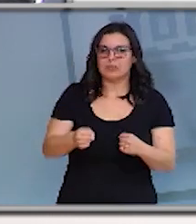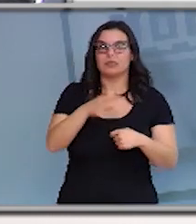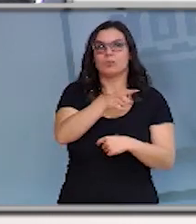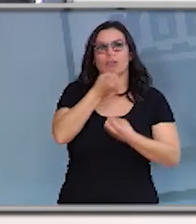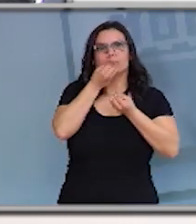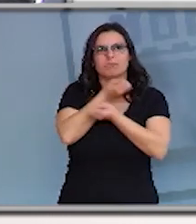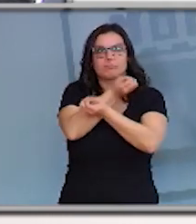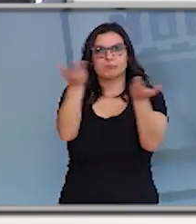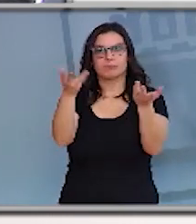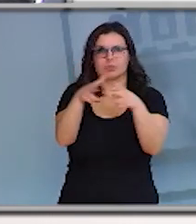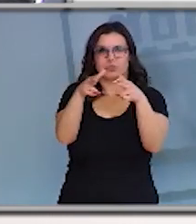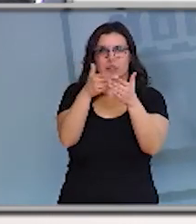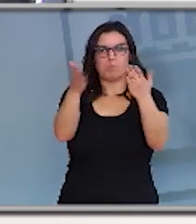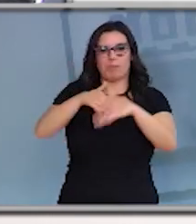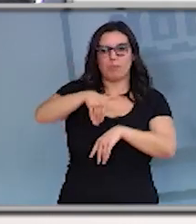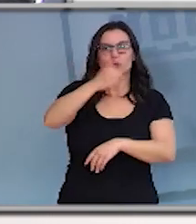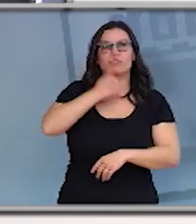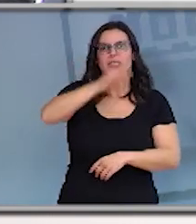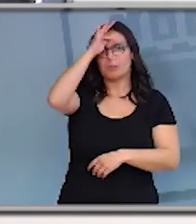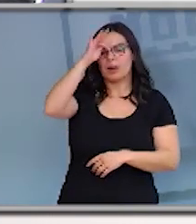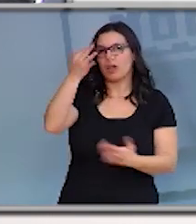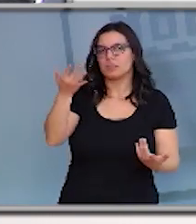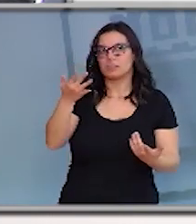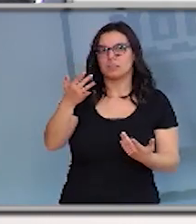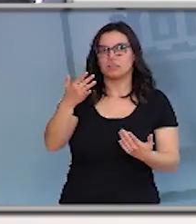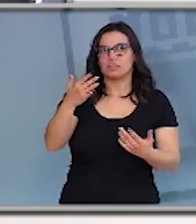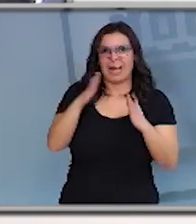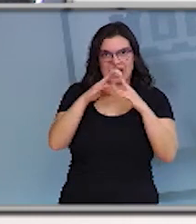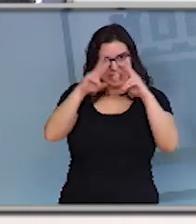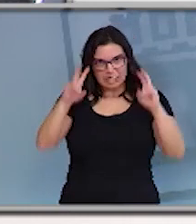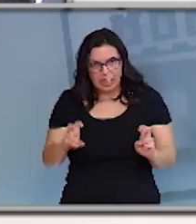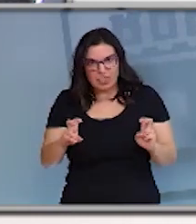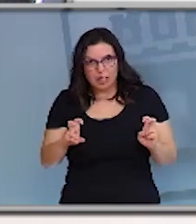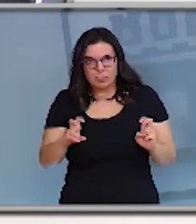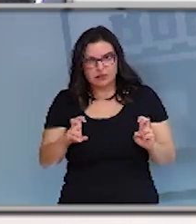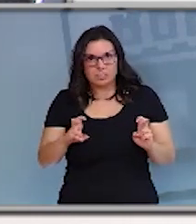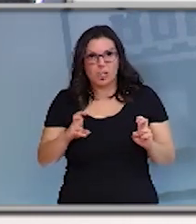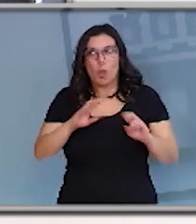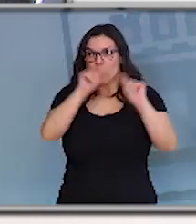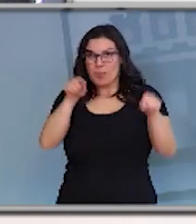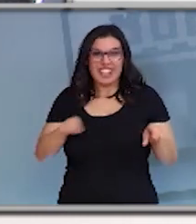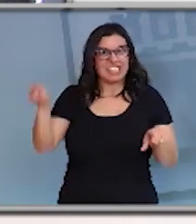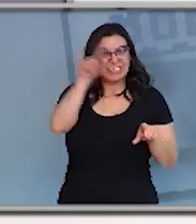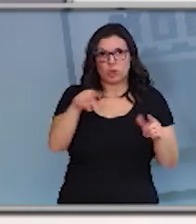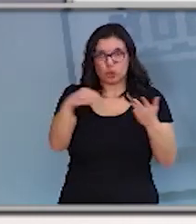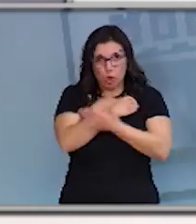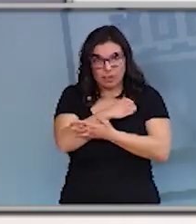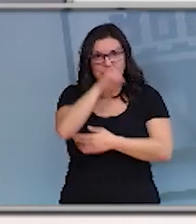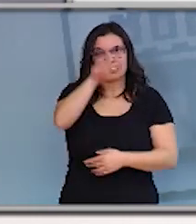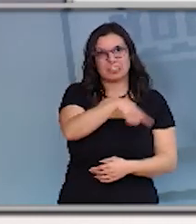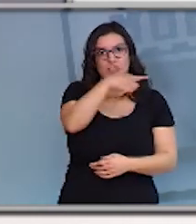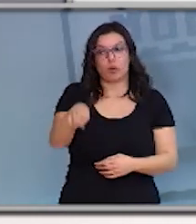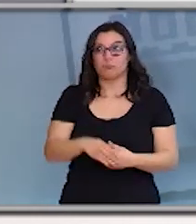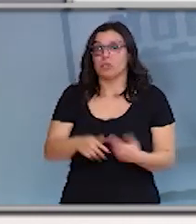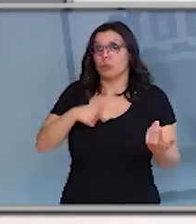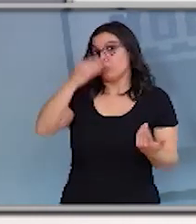a la ciudadanía de cara al fin de semana se debe permanecer en los domicilios en las nueve provincias Pues creo